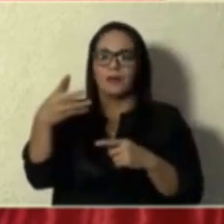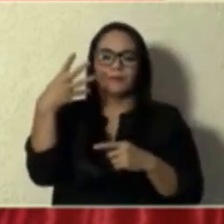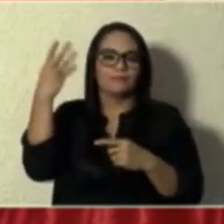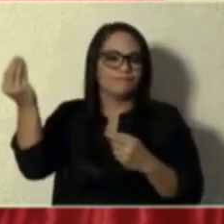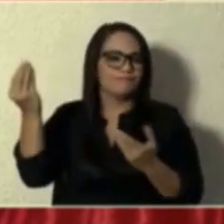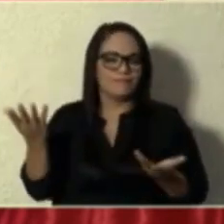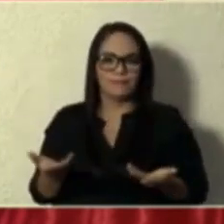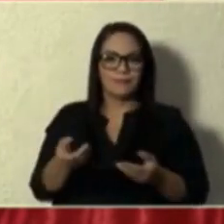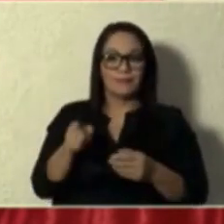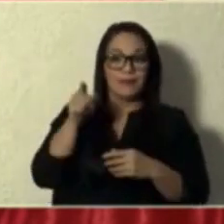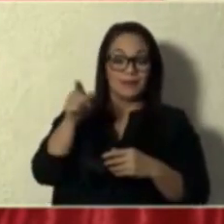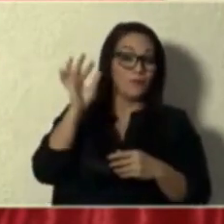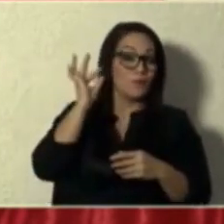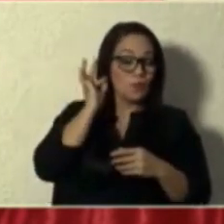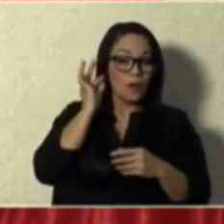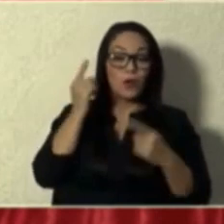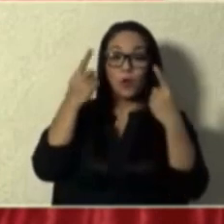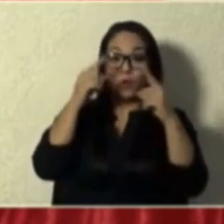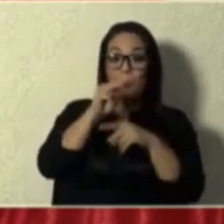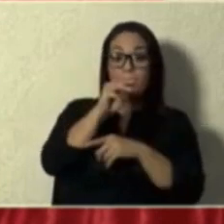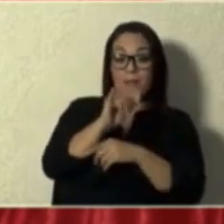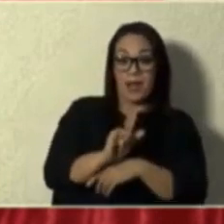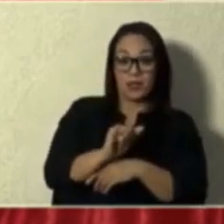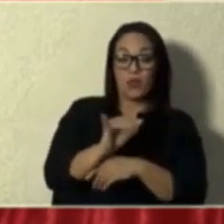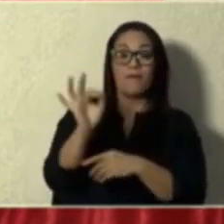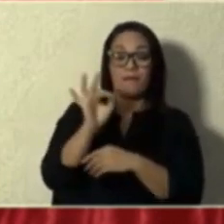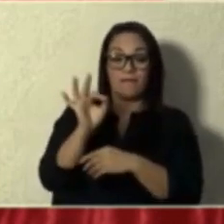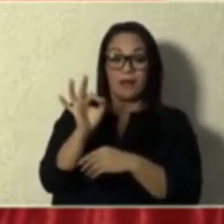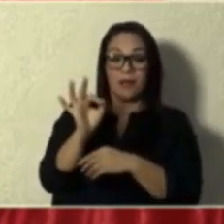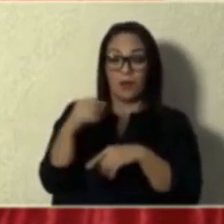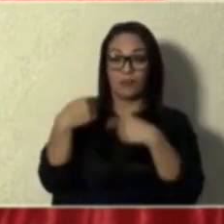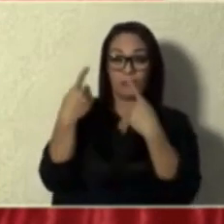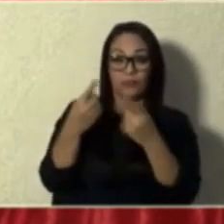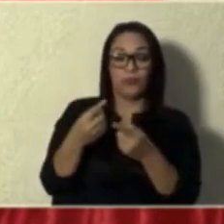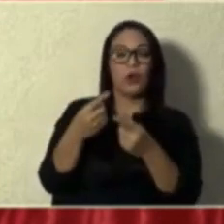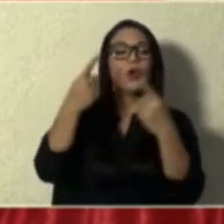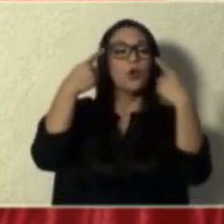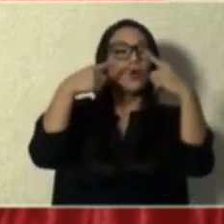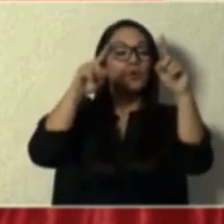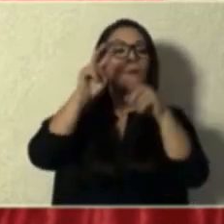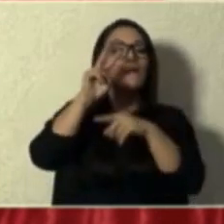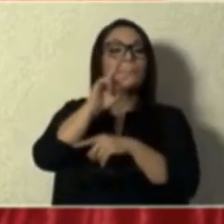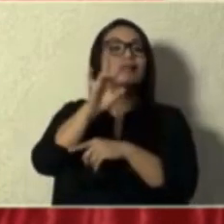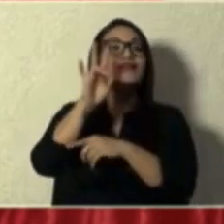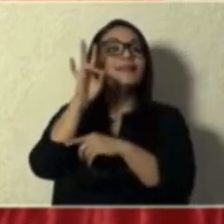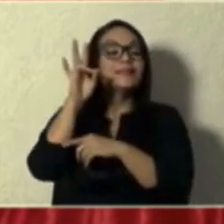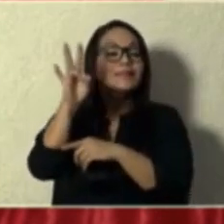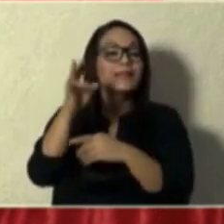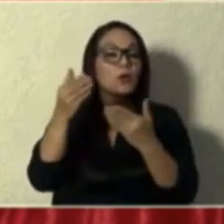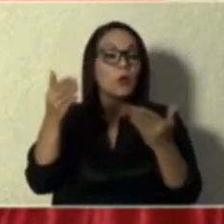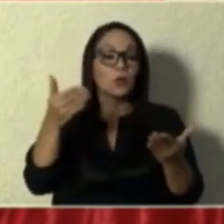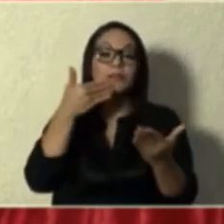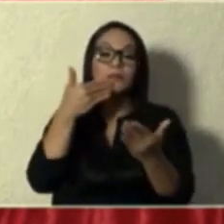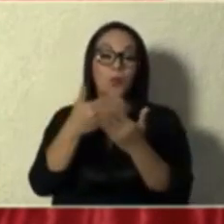de mayo a febrero 27 home runes.